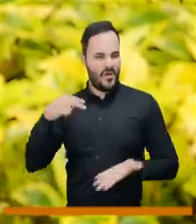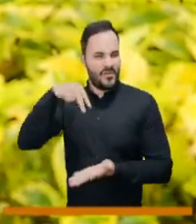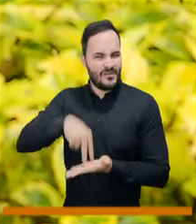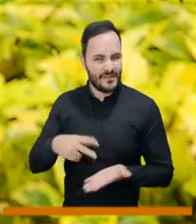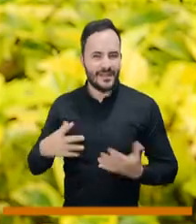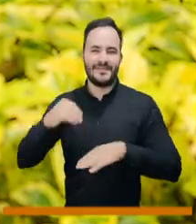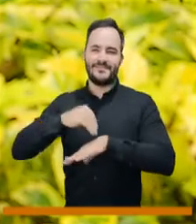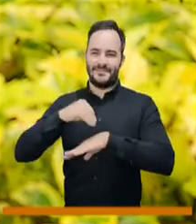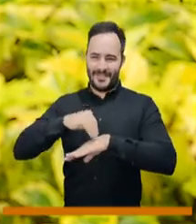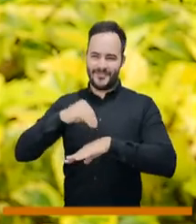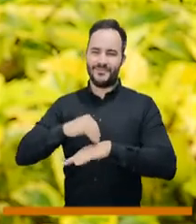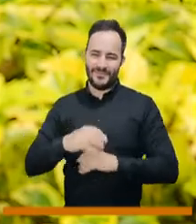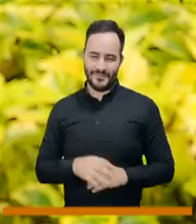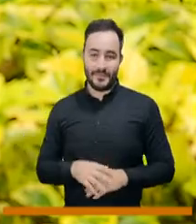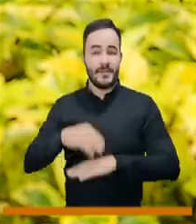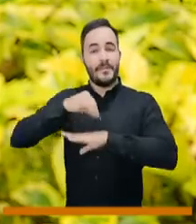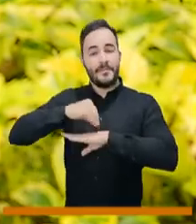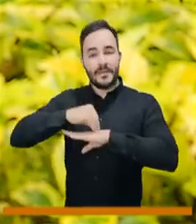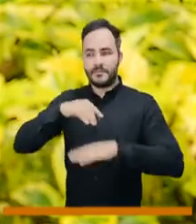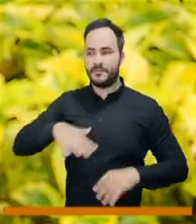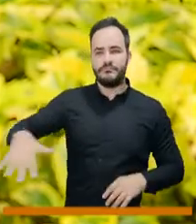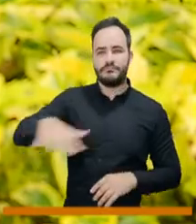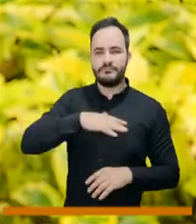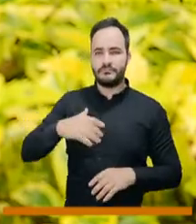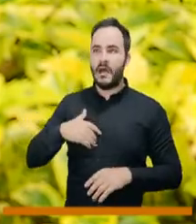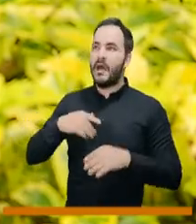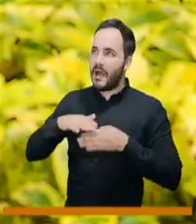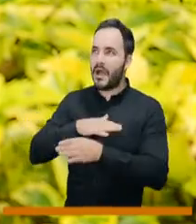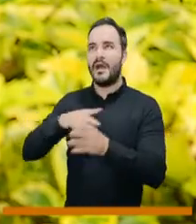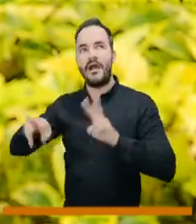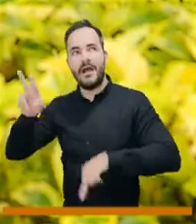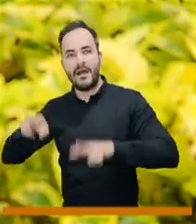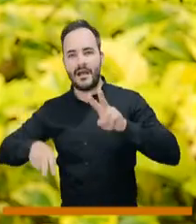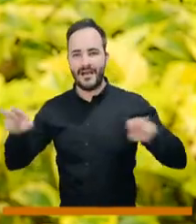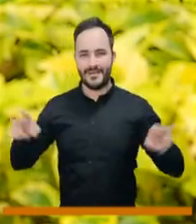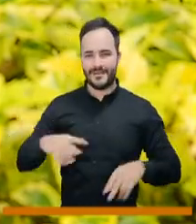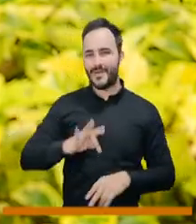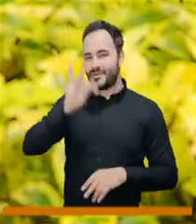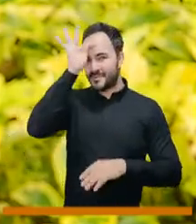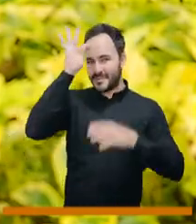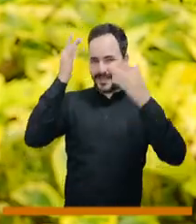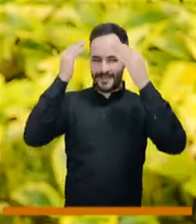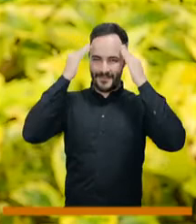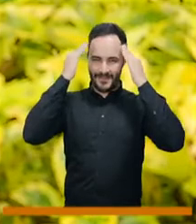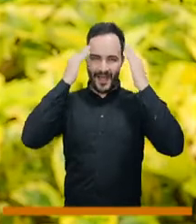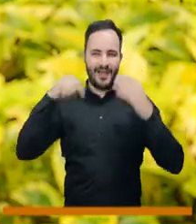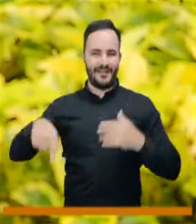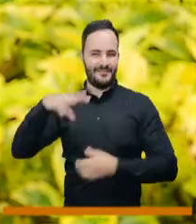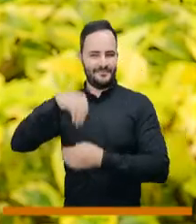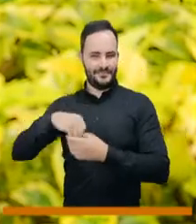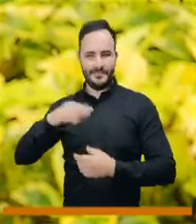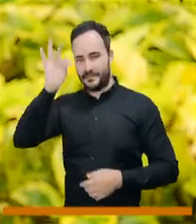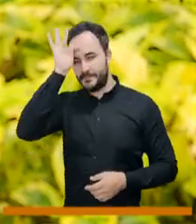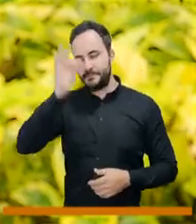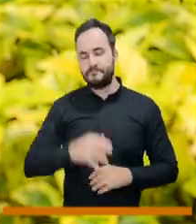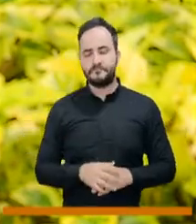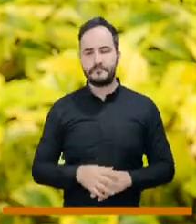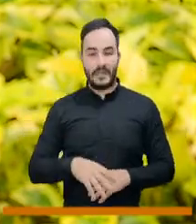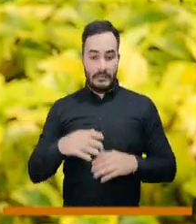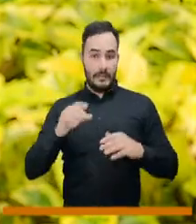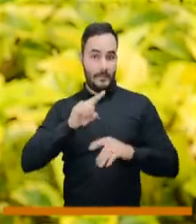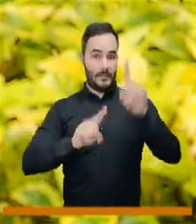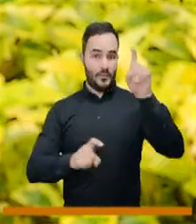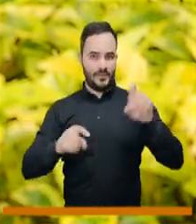recorriendo el hospital mental de este municipio y les tenemos una pregunta para que ustedes participen en redes sociales. La